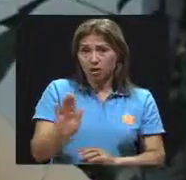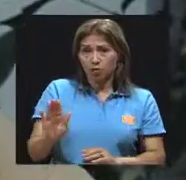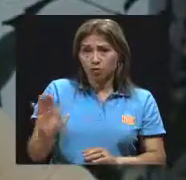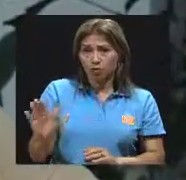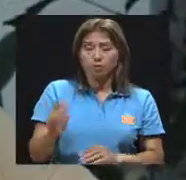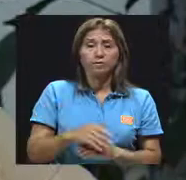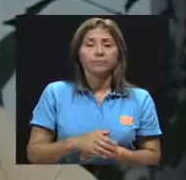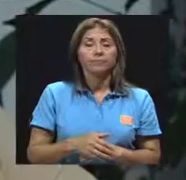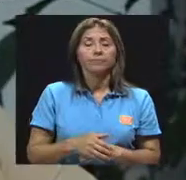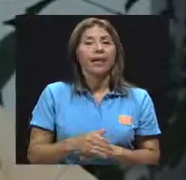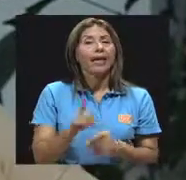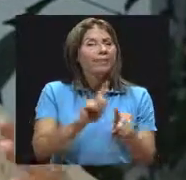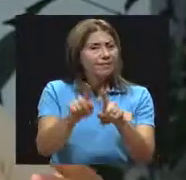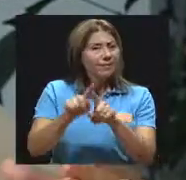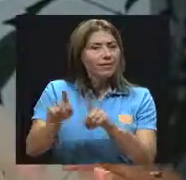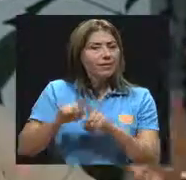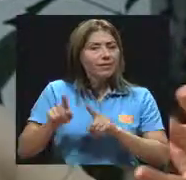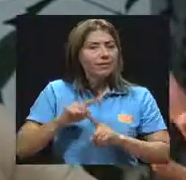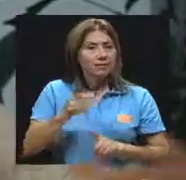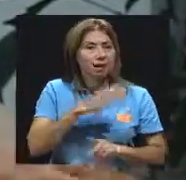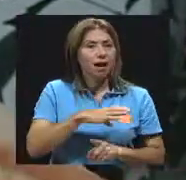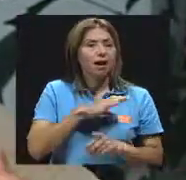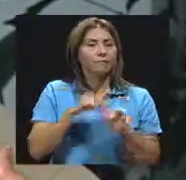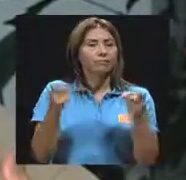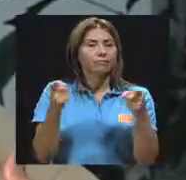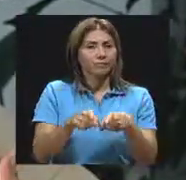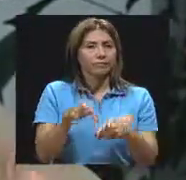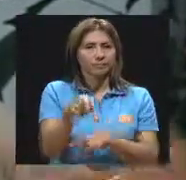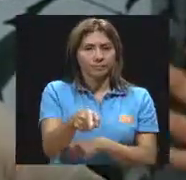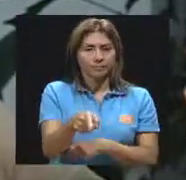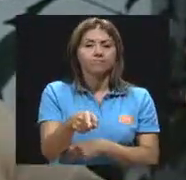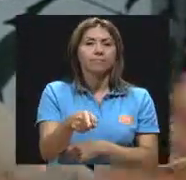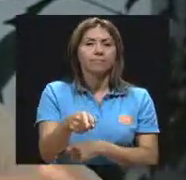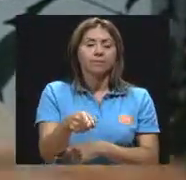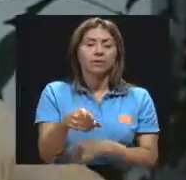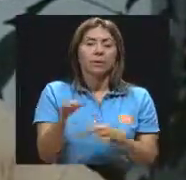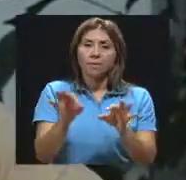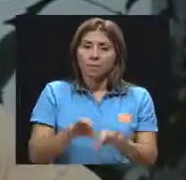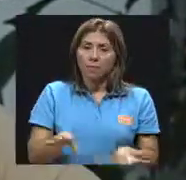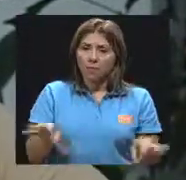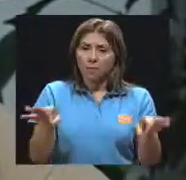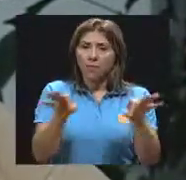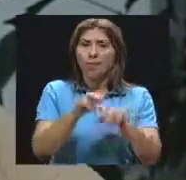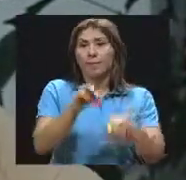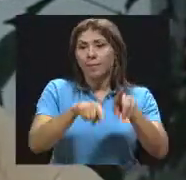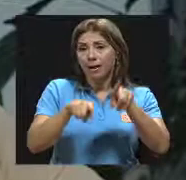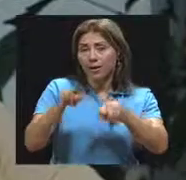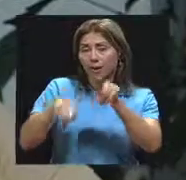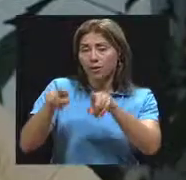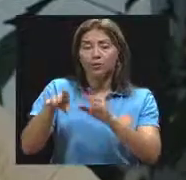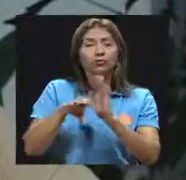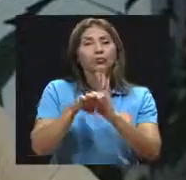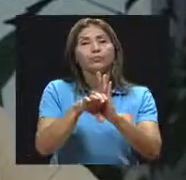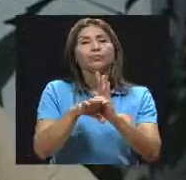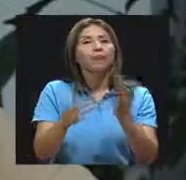factores causales, importantes y variados. Desde